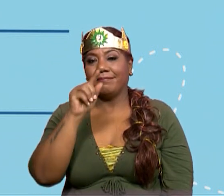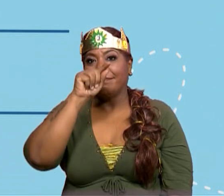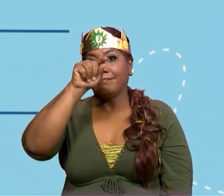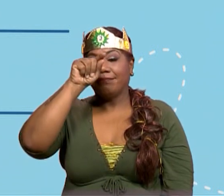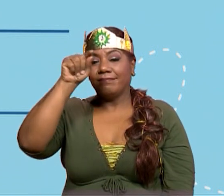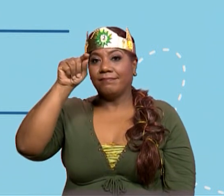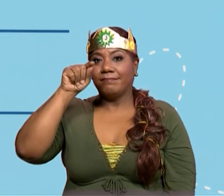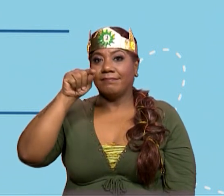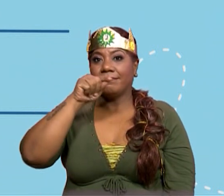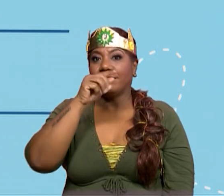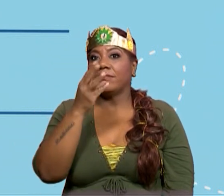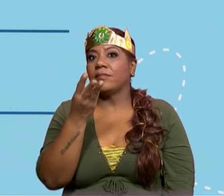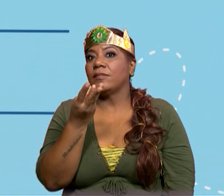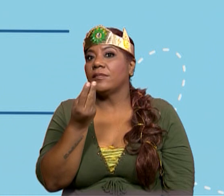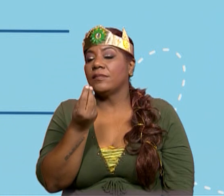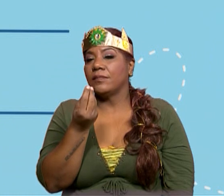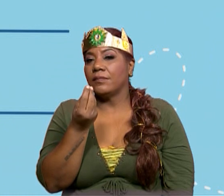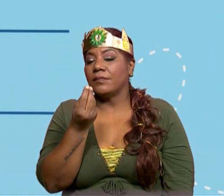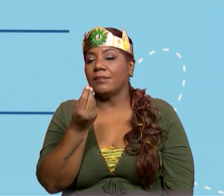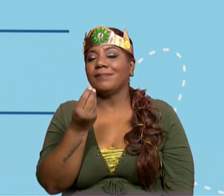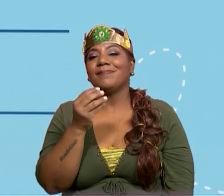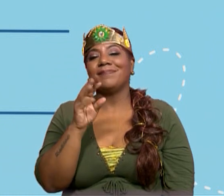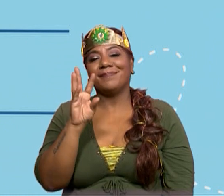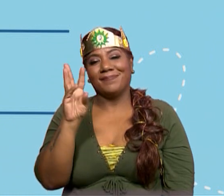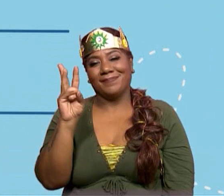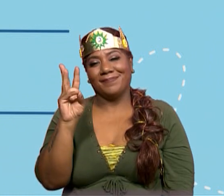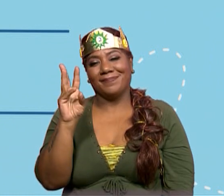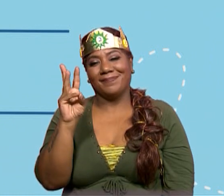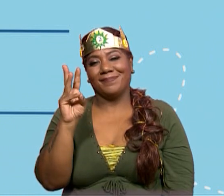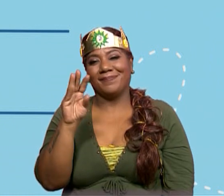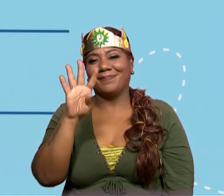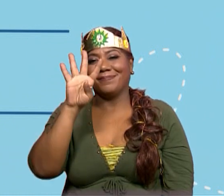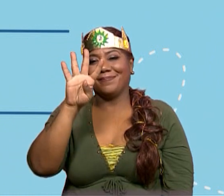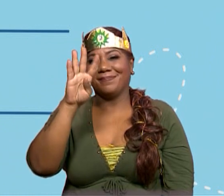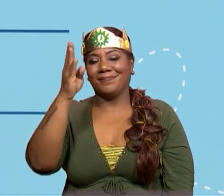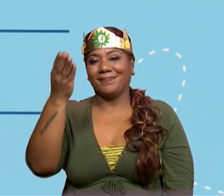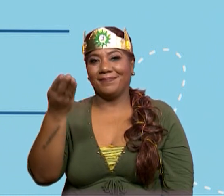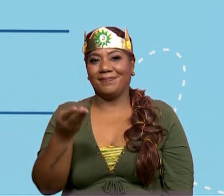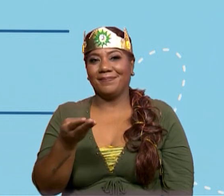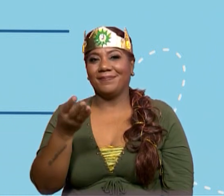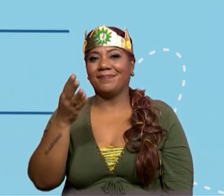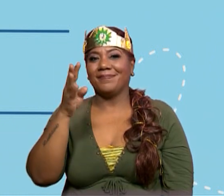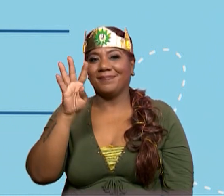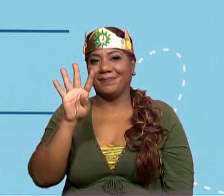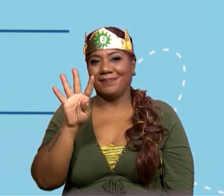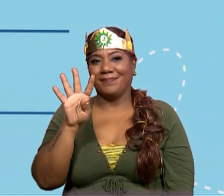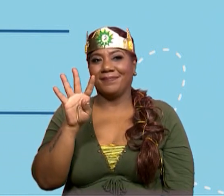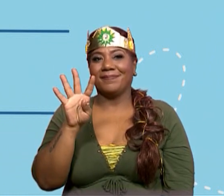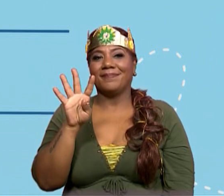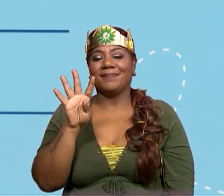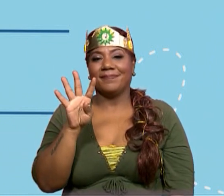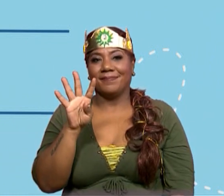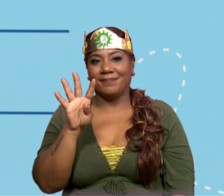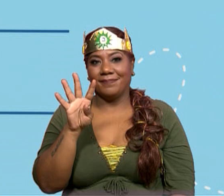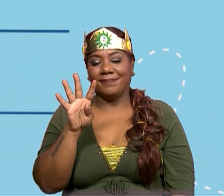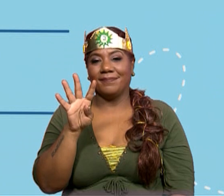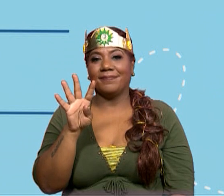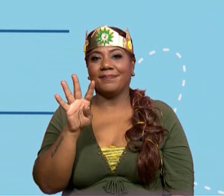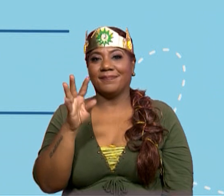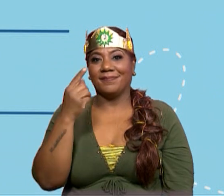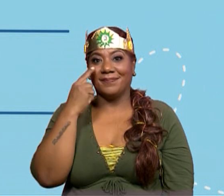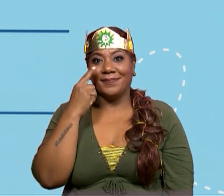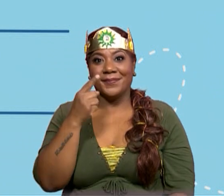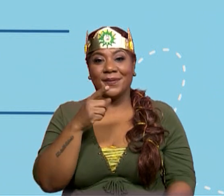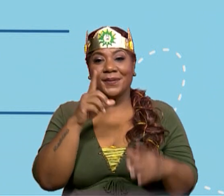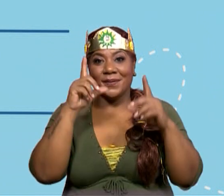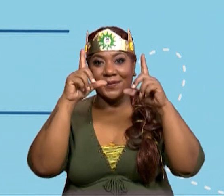se ha dividido. Tengo seis partes. Entonces, mi fracción es cuatro sextos. Ustedes vayan